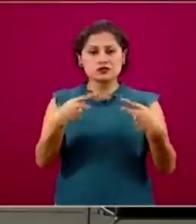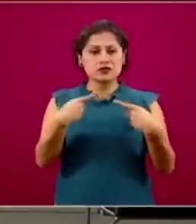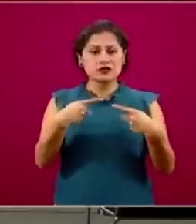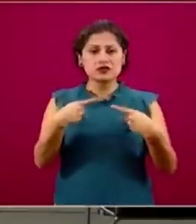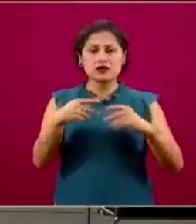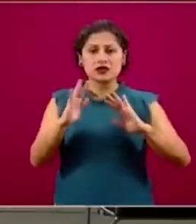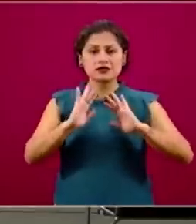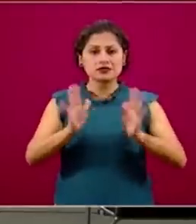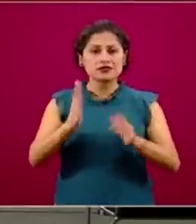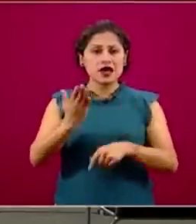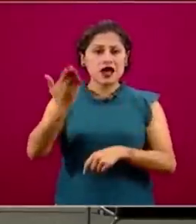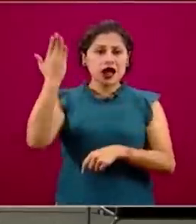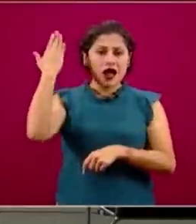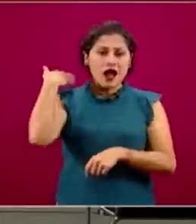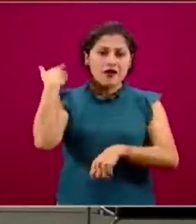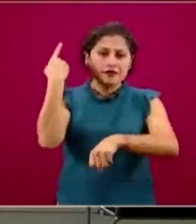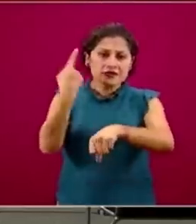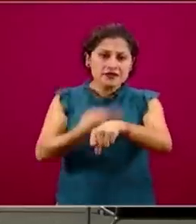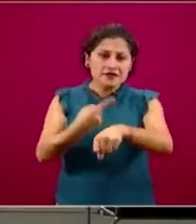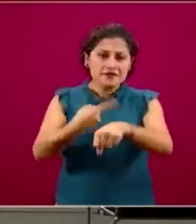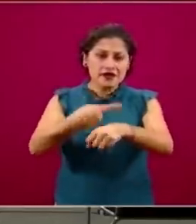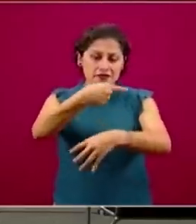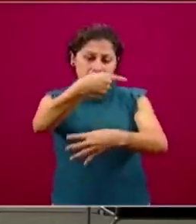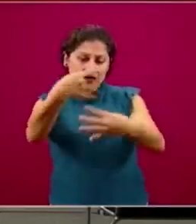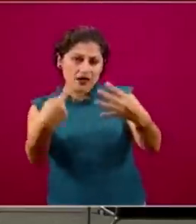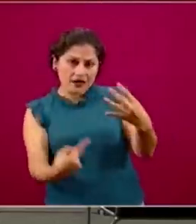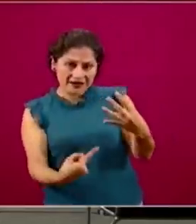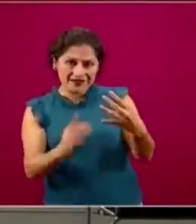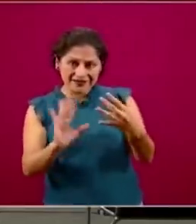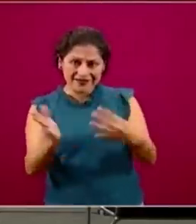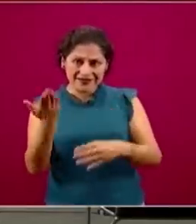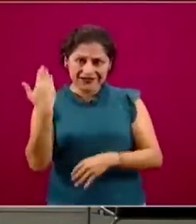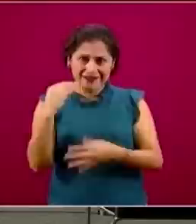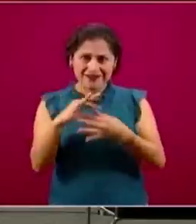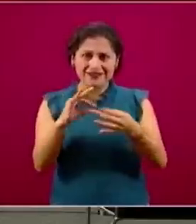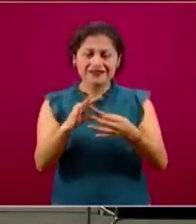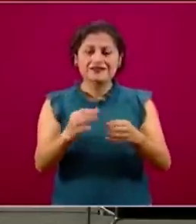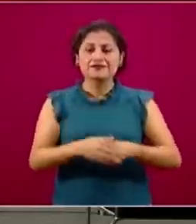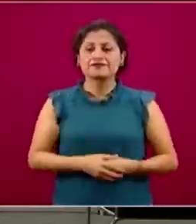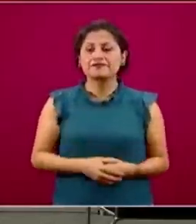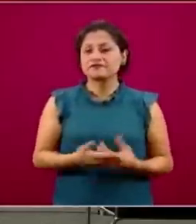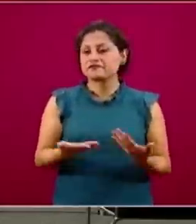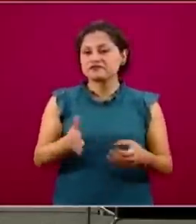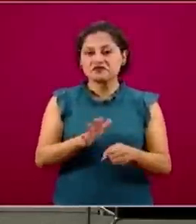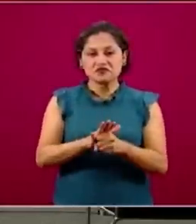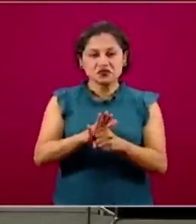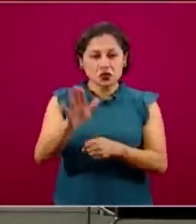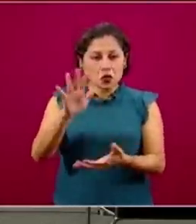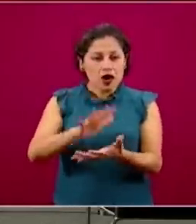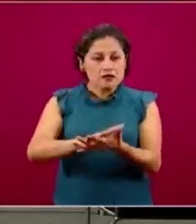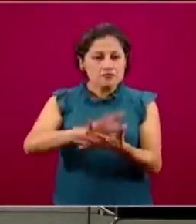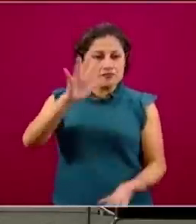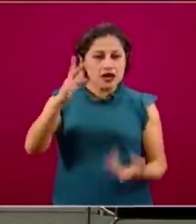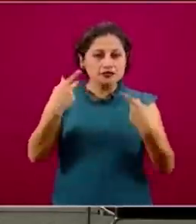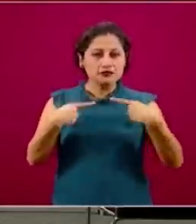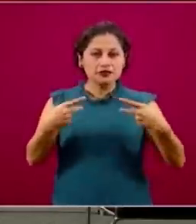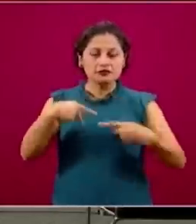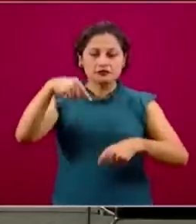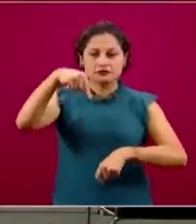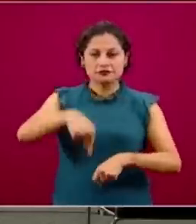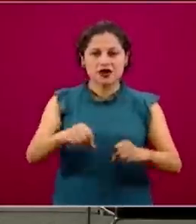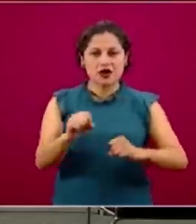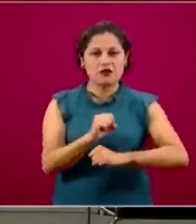alguna, una o más de estas alteraciones. La más frecuente es la obesidad. México